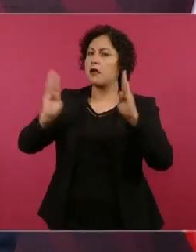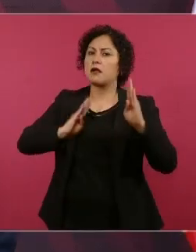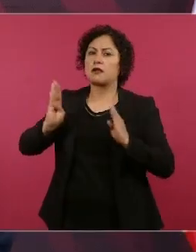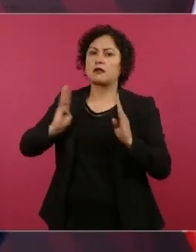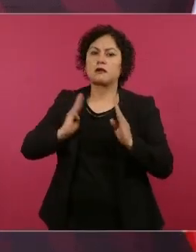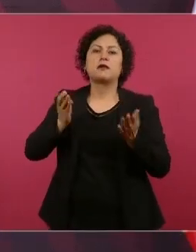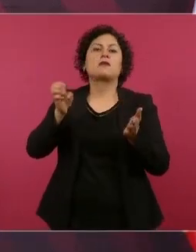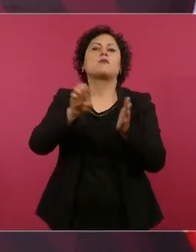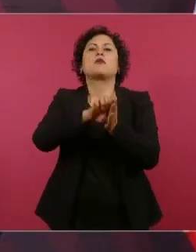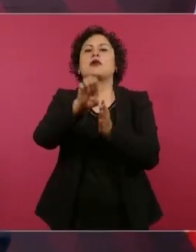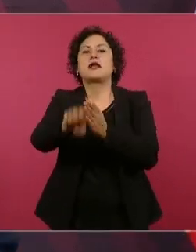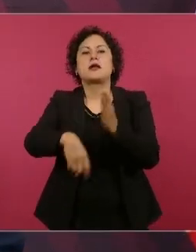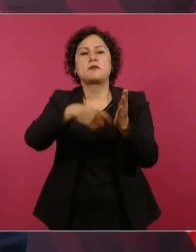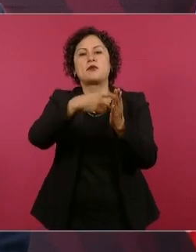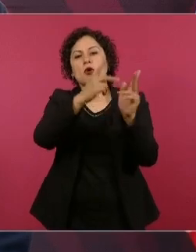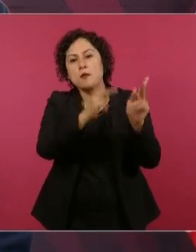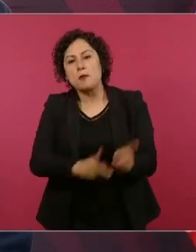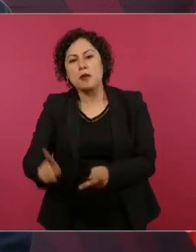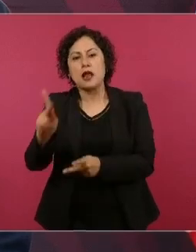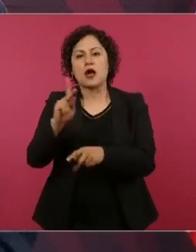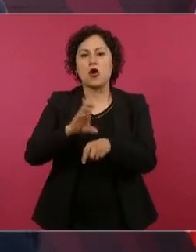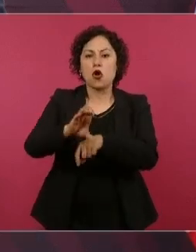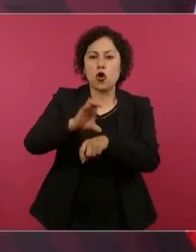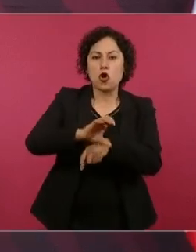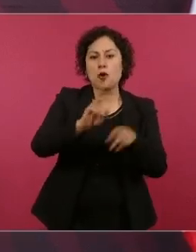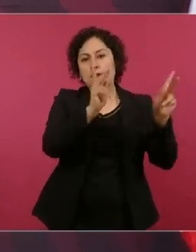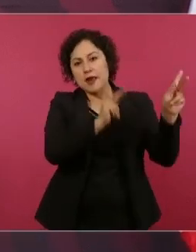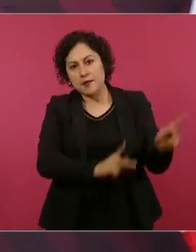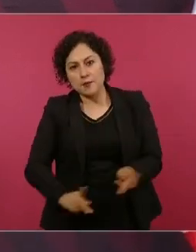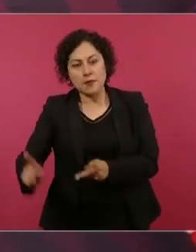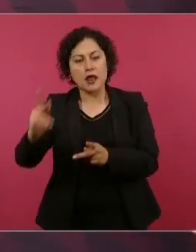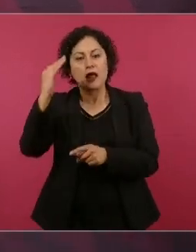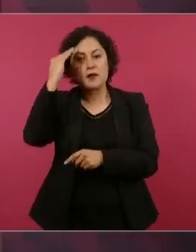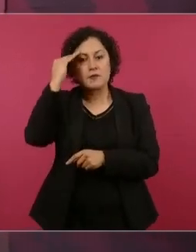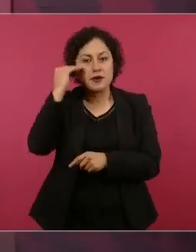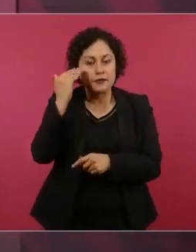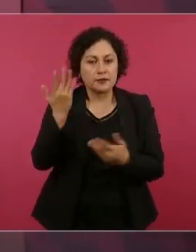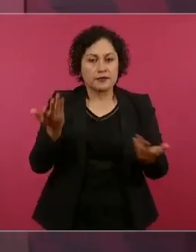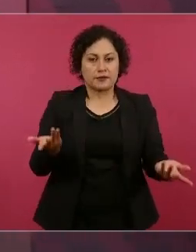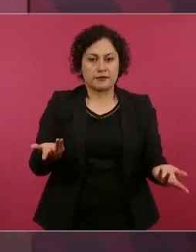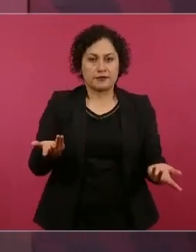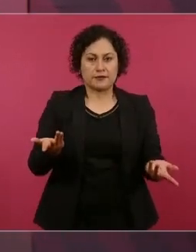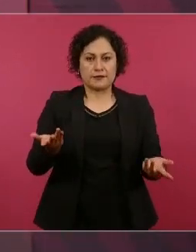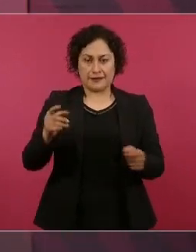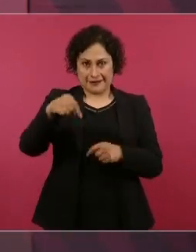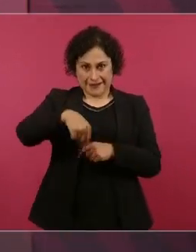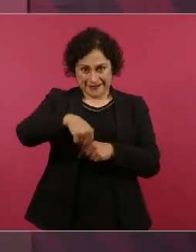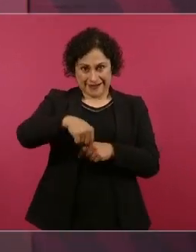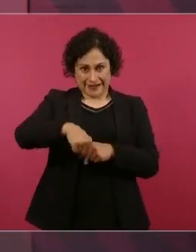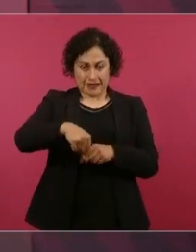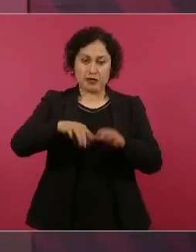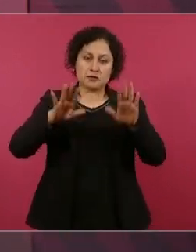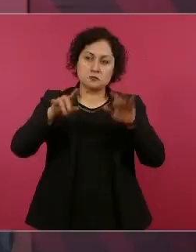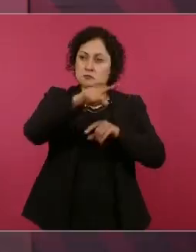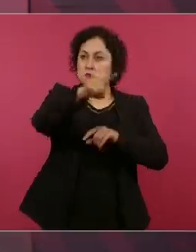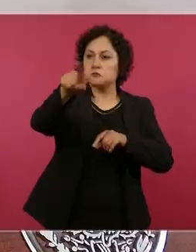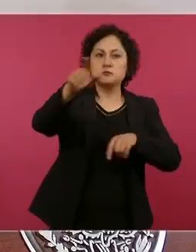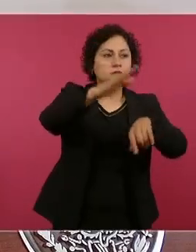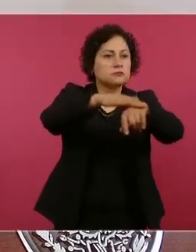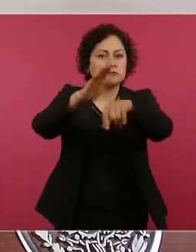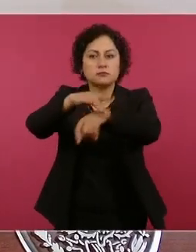Colombia, el Plan Mérida. Aquí, hasta hace poco tiempo, y esto para los jóvenes,